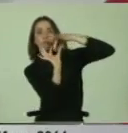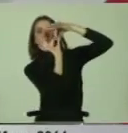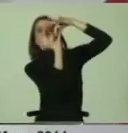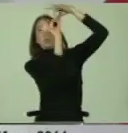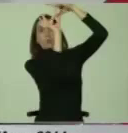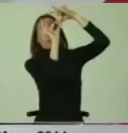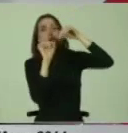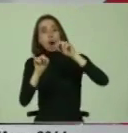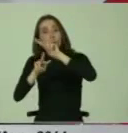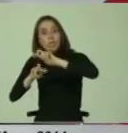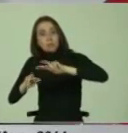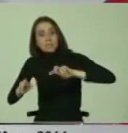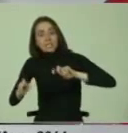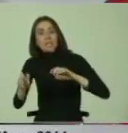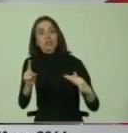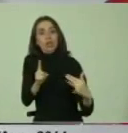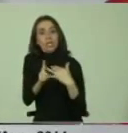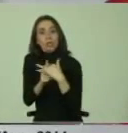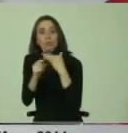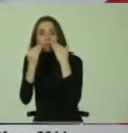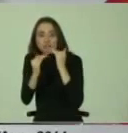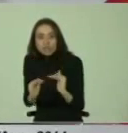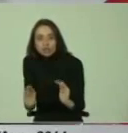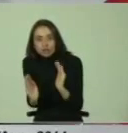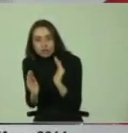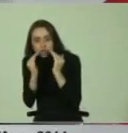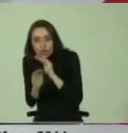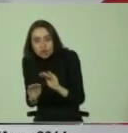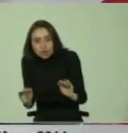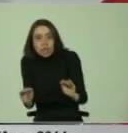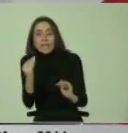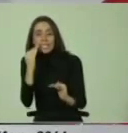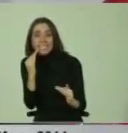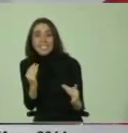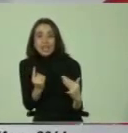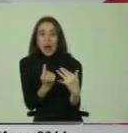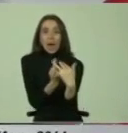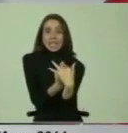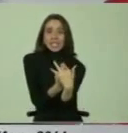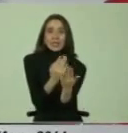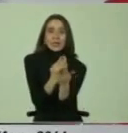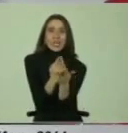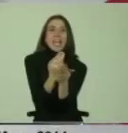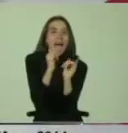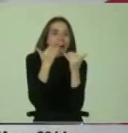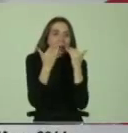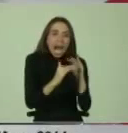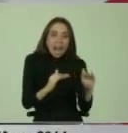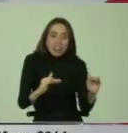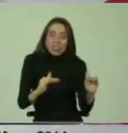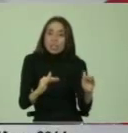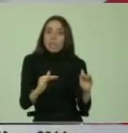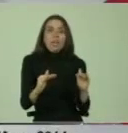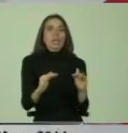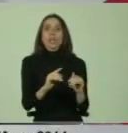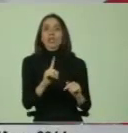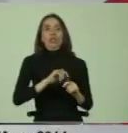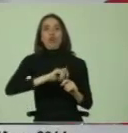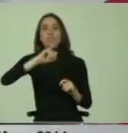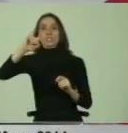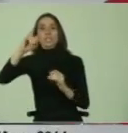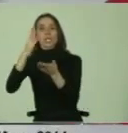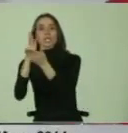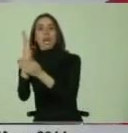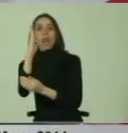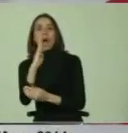estudio ahora de inclusión en primera infancia. Muchos niños que están incluidos en jardines infantiles luego no tienen continuidad en la